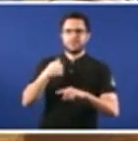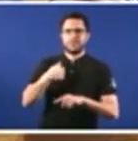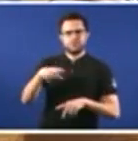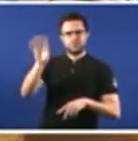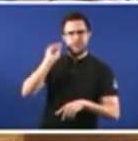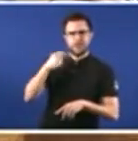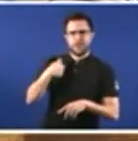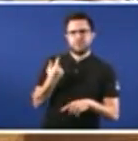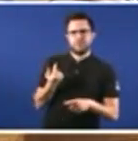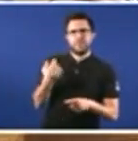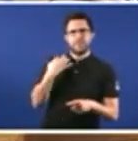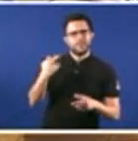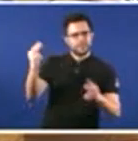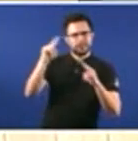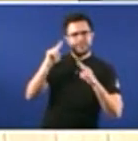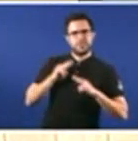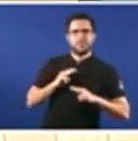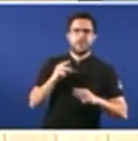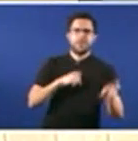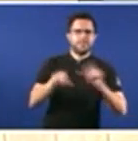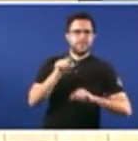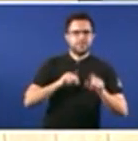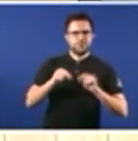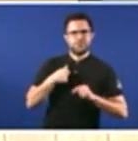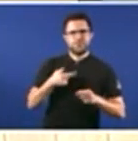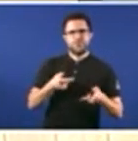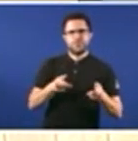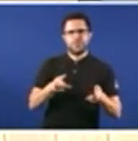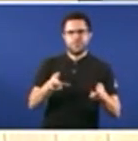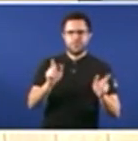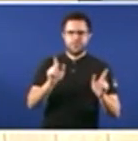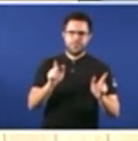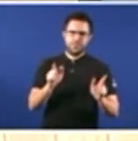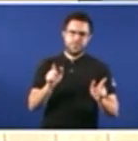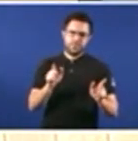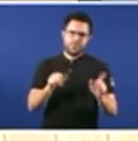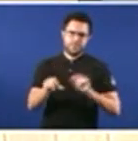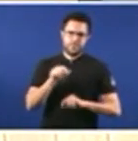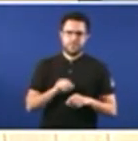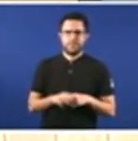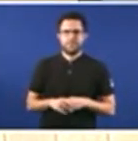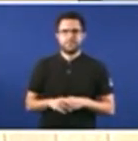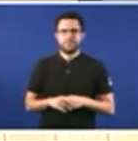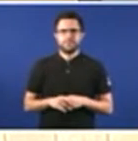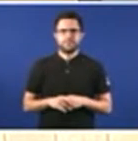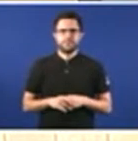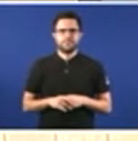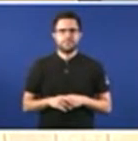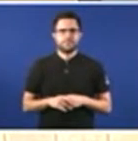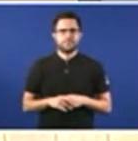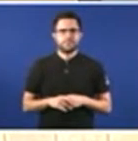Silencio, por favor Ten que arrematar o señor Jorquera que xa se lle foi o tempo Señor Jorquera, arremate, por favor